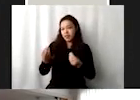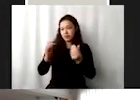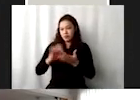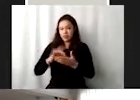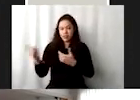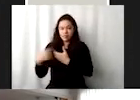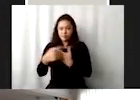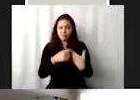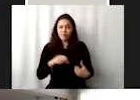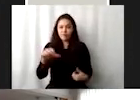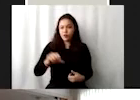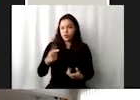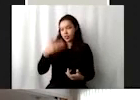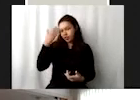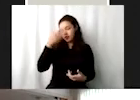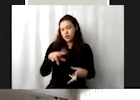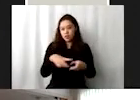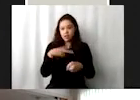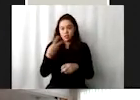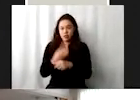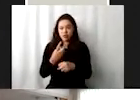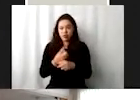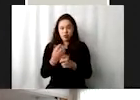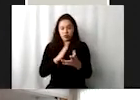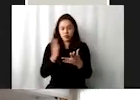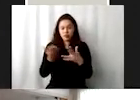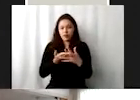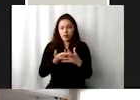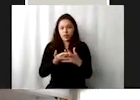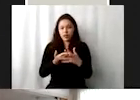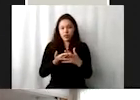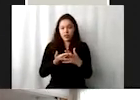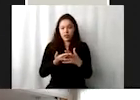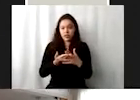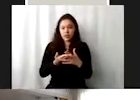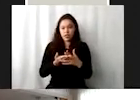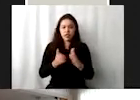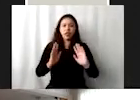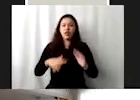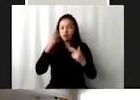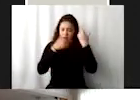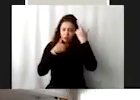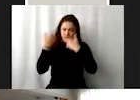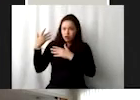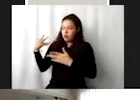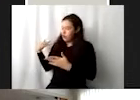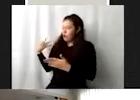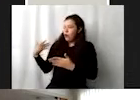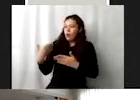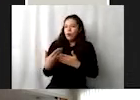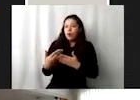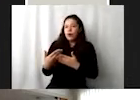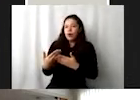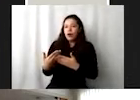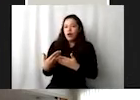Esta, como saben, es la segunda parte del programa de lo que hemos estado viendo en las últimas,